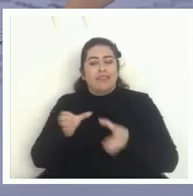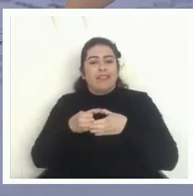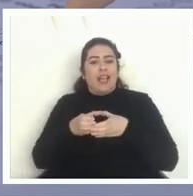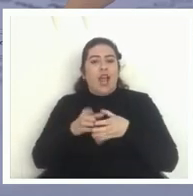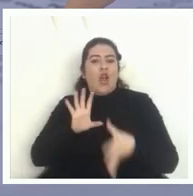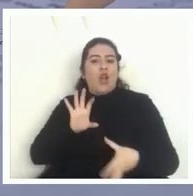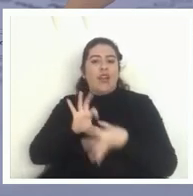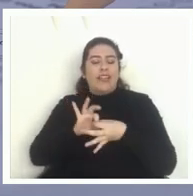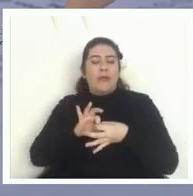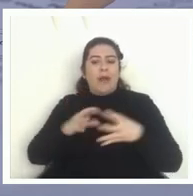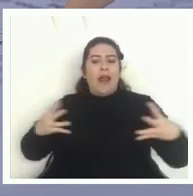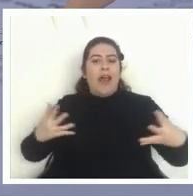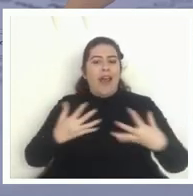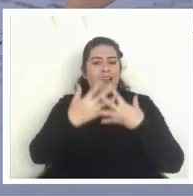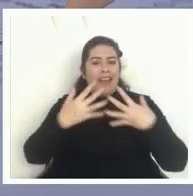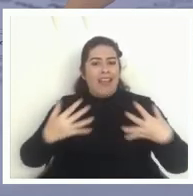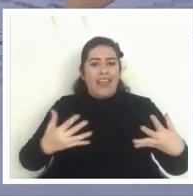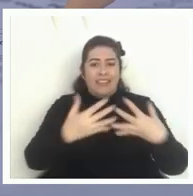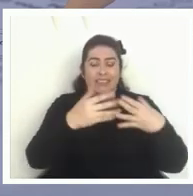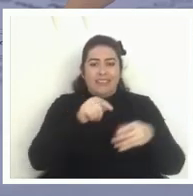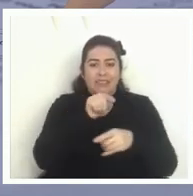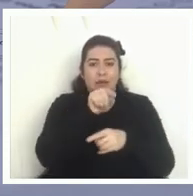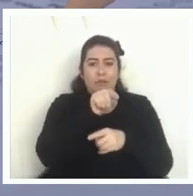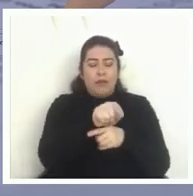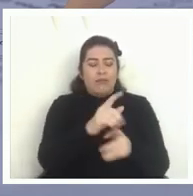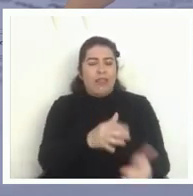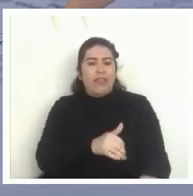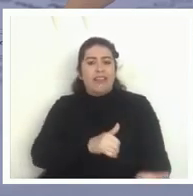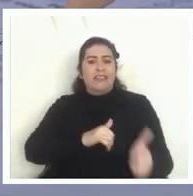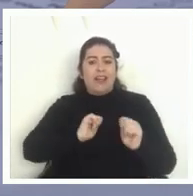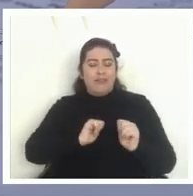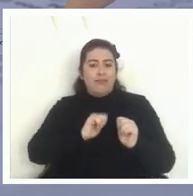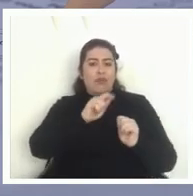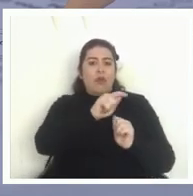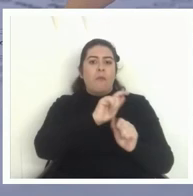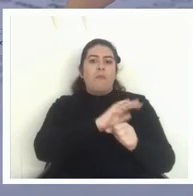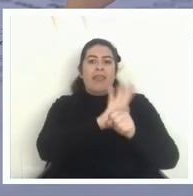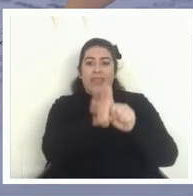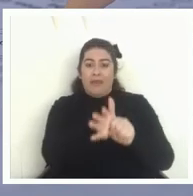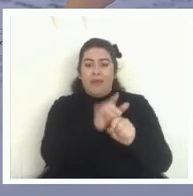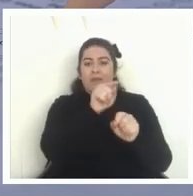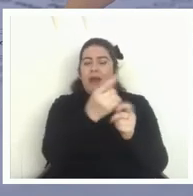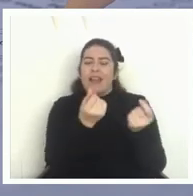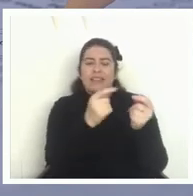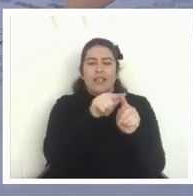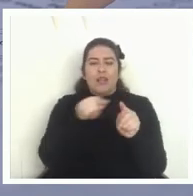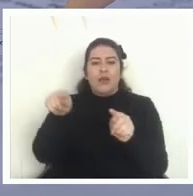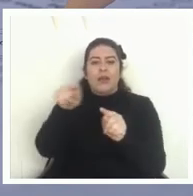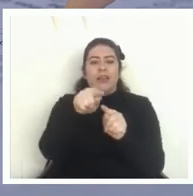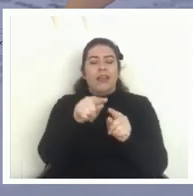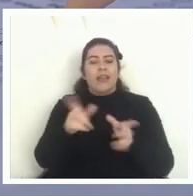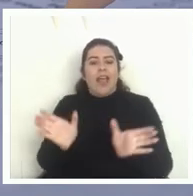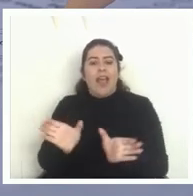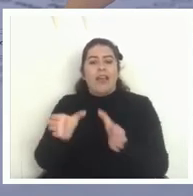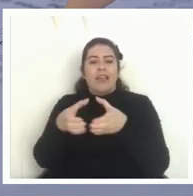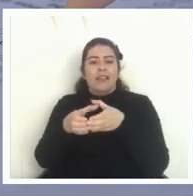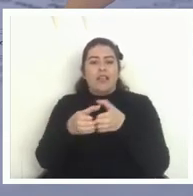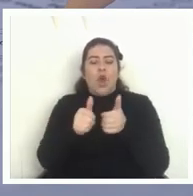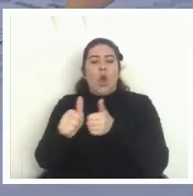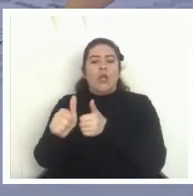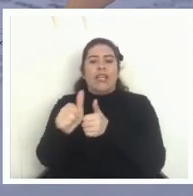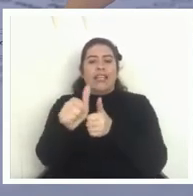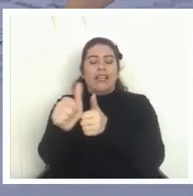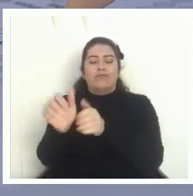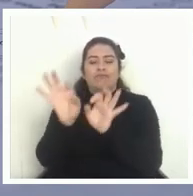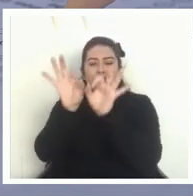de redes de colegios que han enfrentado desafíos de la pandemia de manera similar y agencia orienta que es mentorías específicas